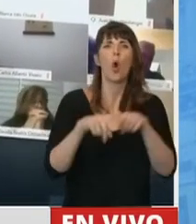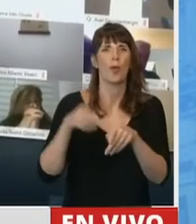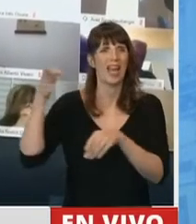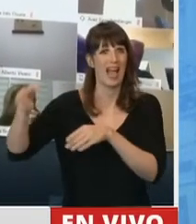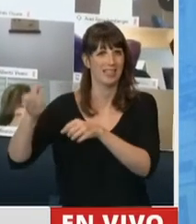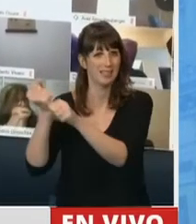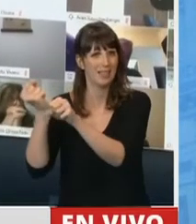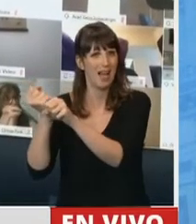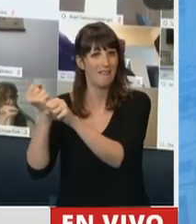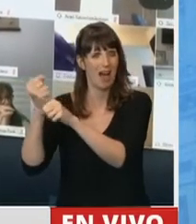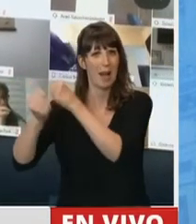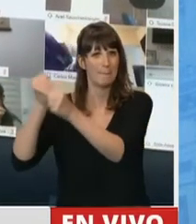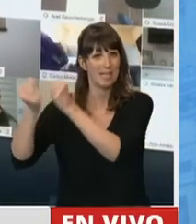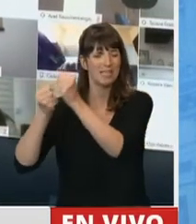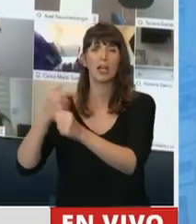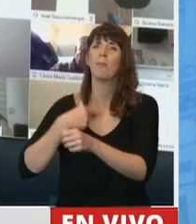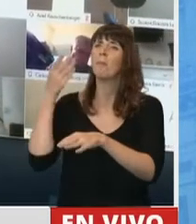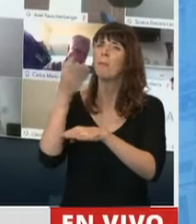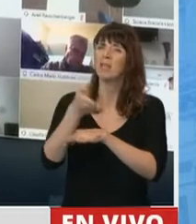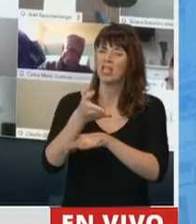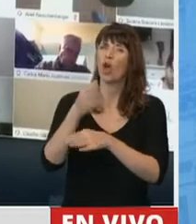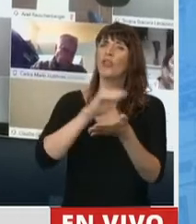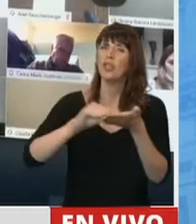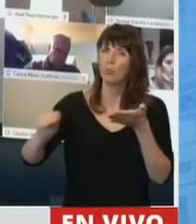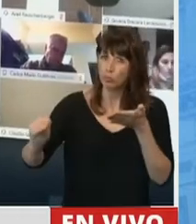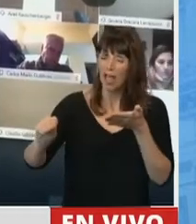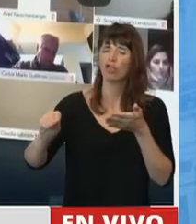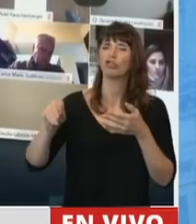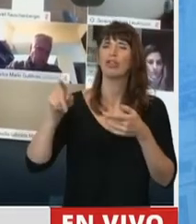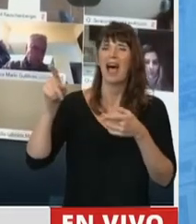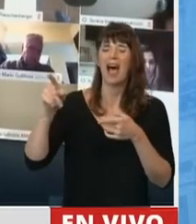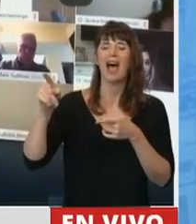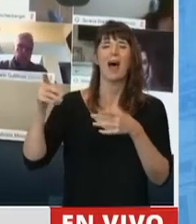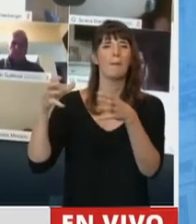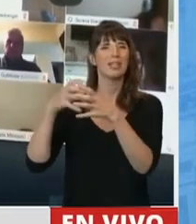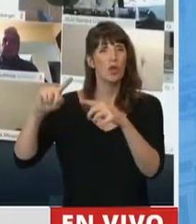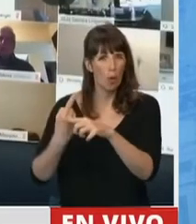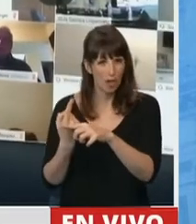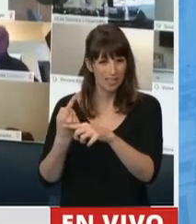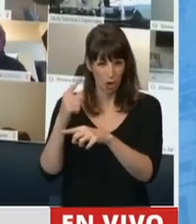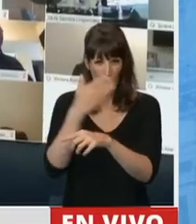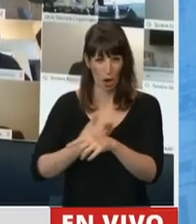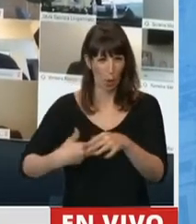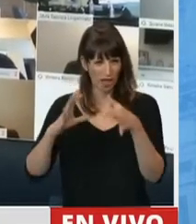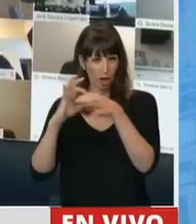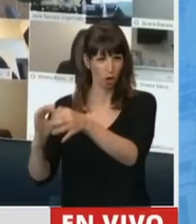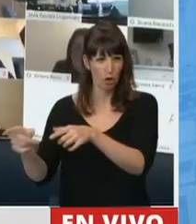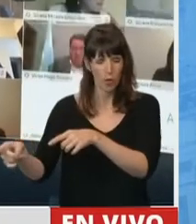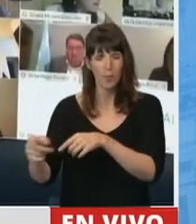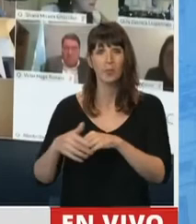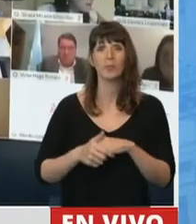los diputados, los colegas del interbloque oficialista, que revean y tomen en cuenta especialmente